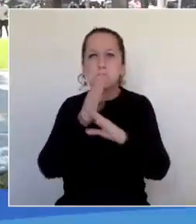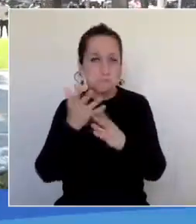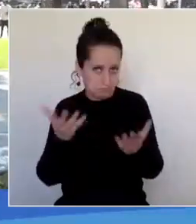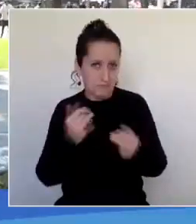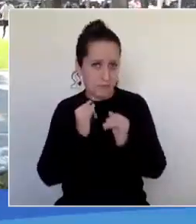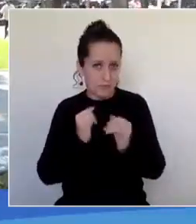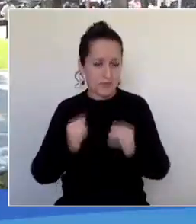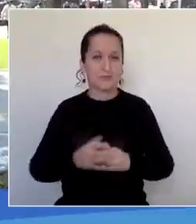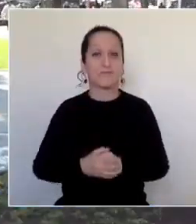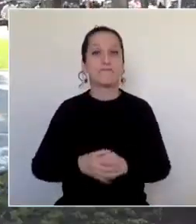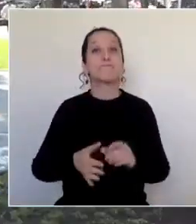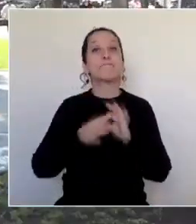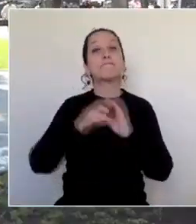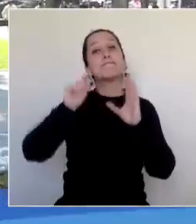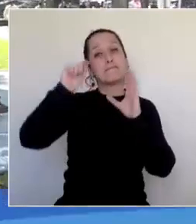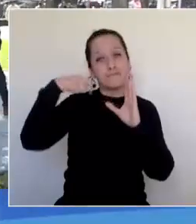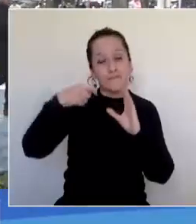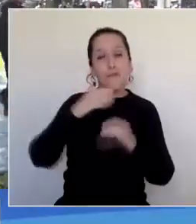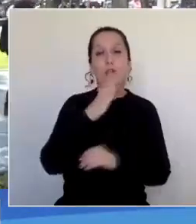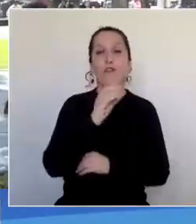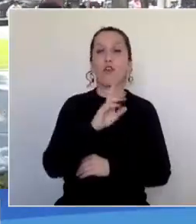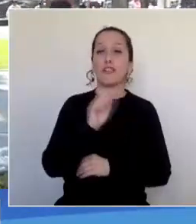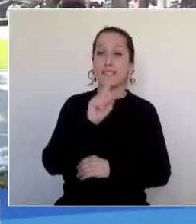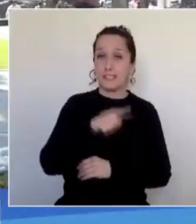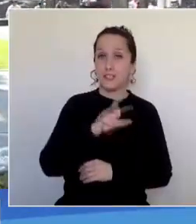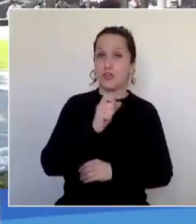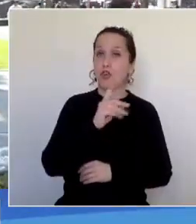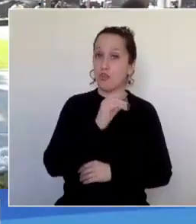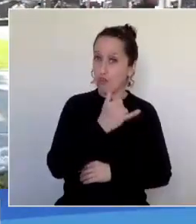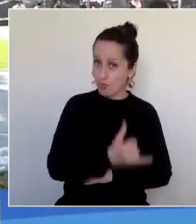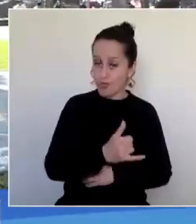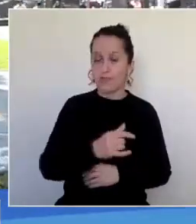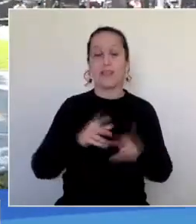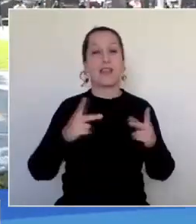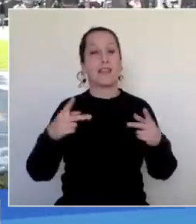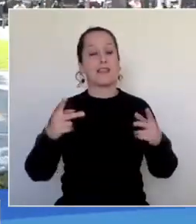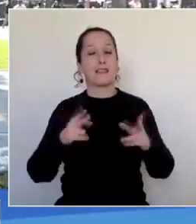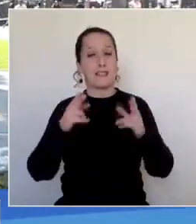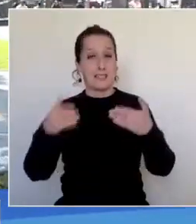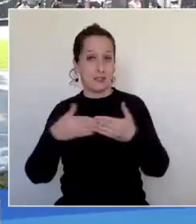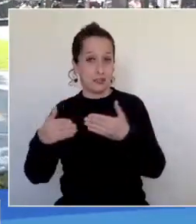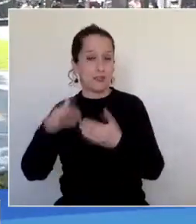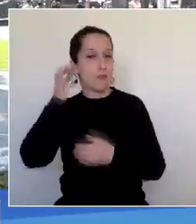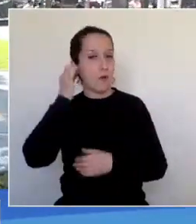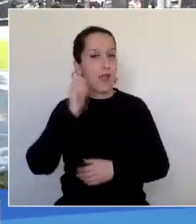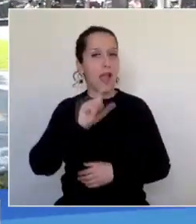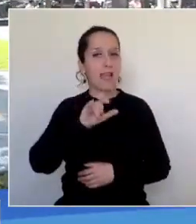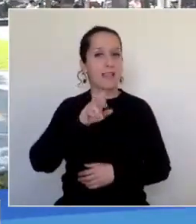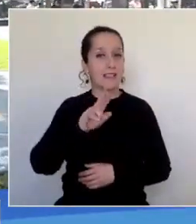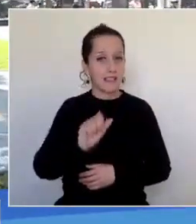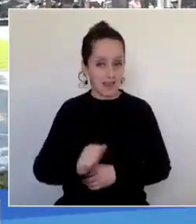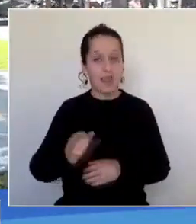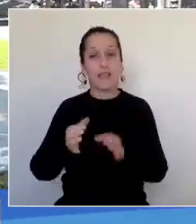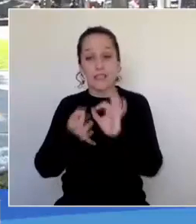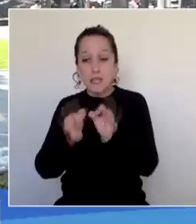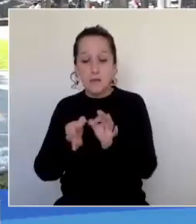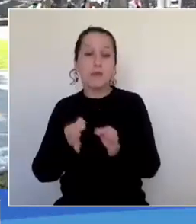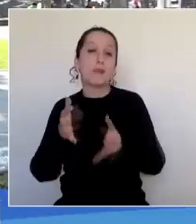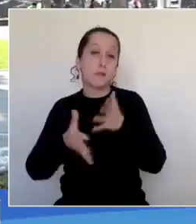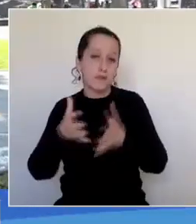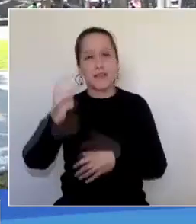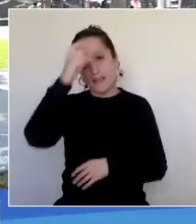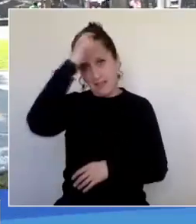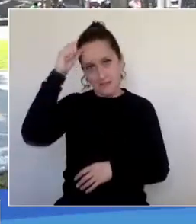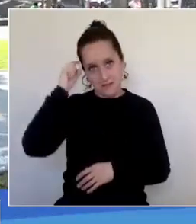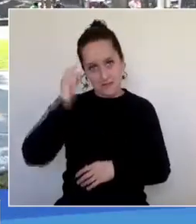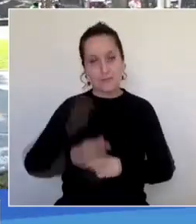Agradecemos como siempre las imágenes de Boris Godoy Valdebenito la edición de Alejandra Carrillo Vinkler y la lengua de señas de Gabriela